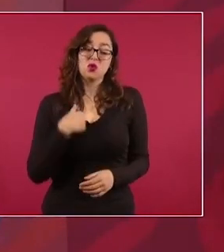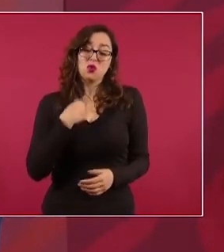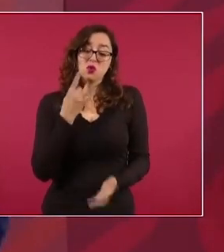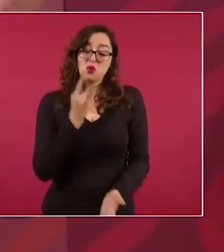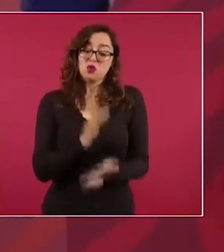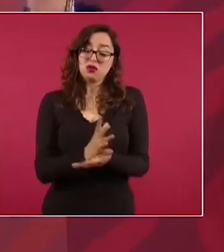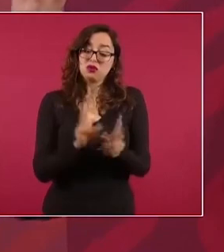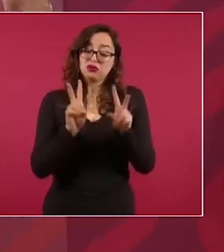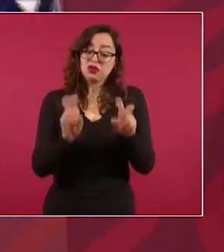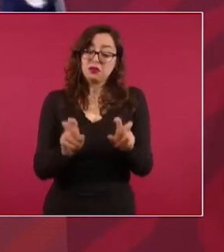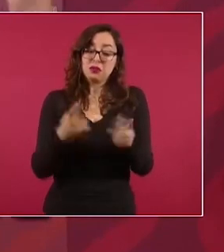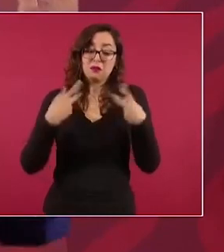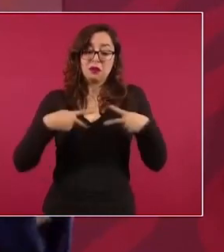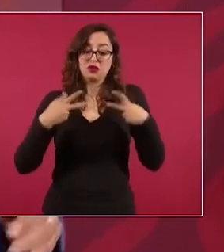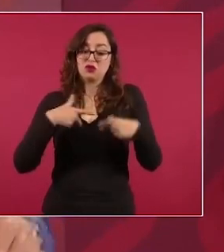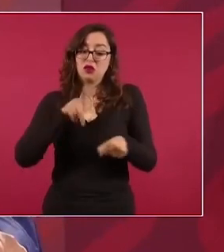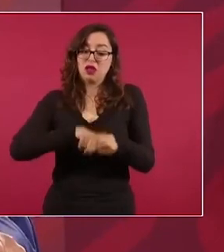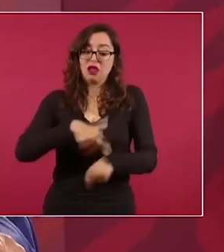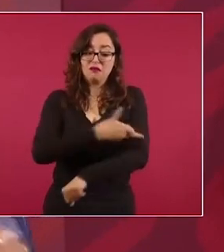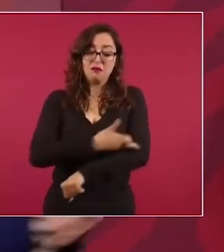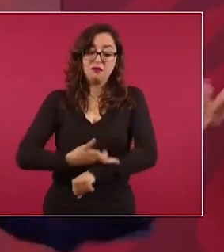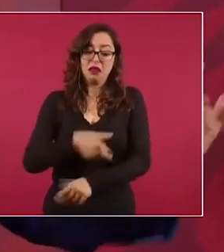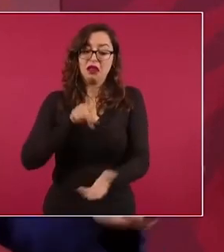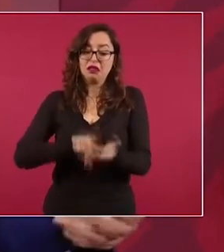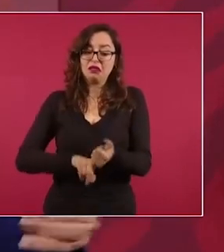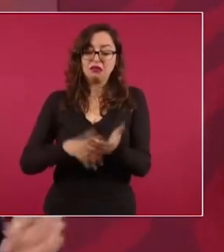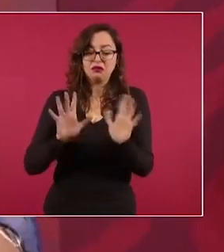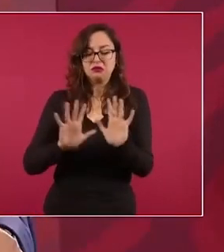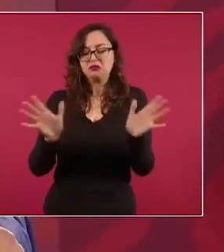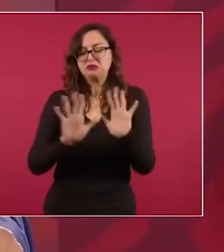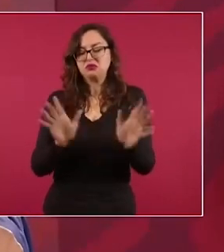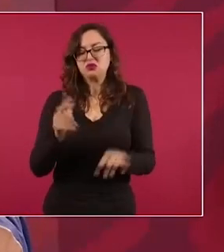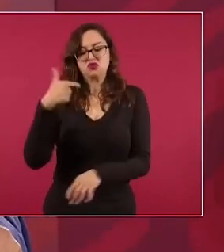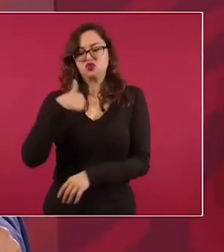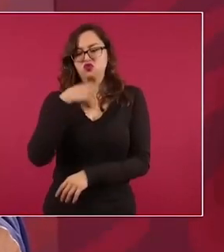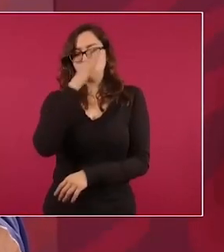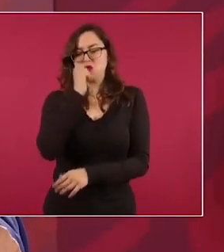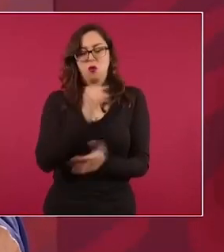sentimentales. Eso no me corresponde.